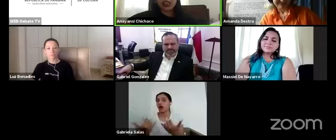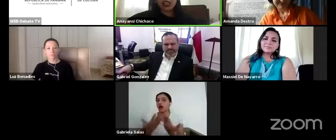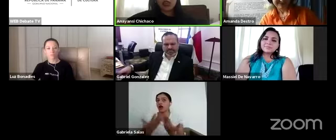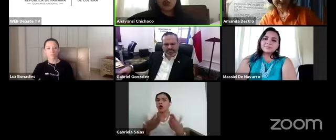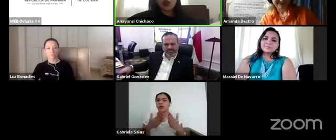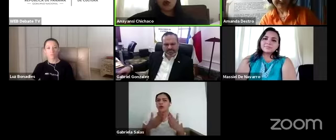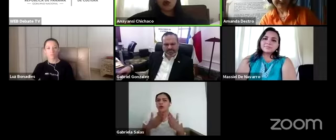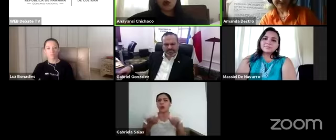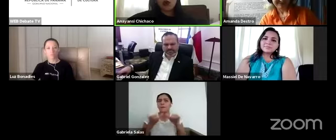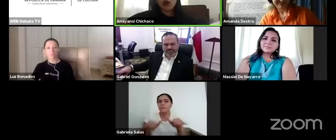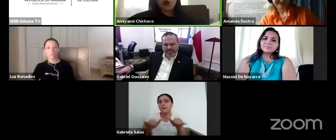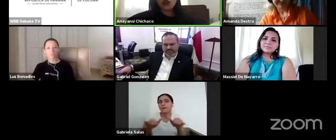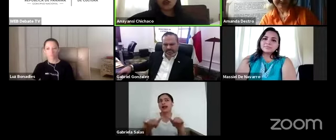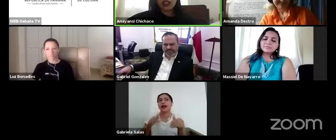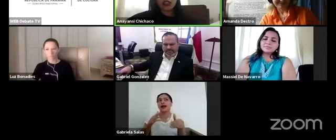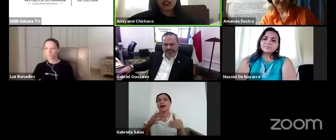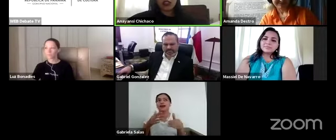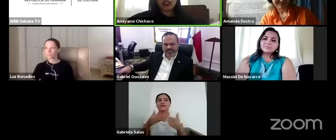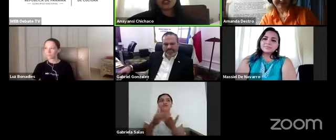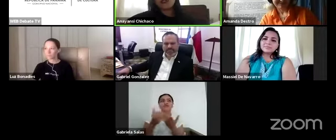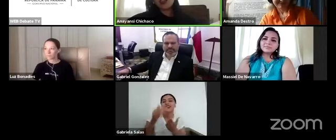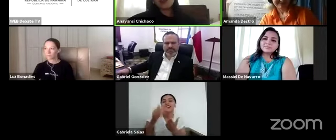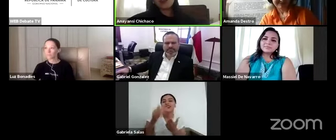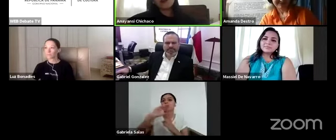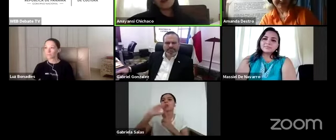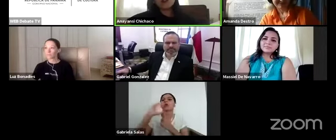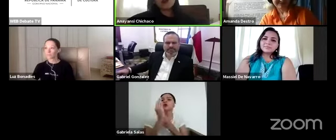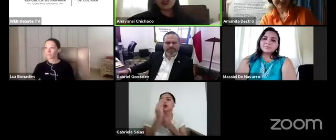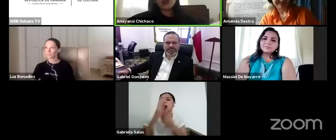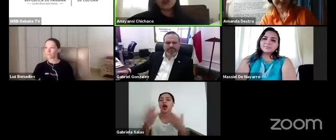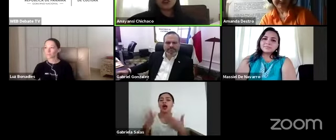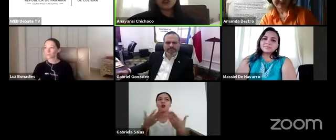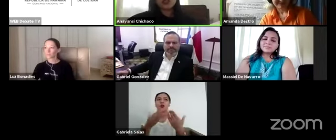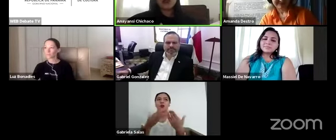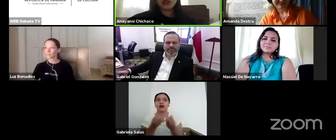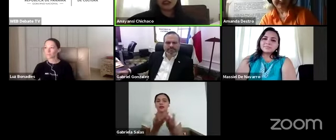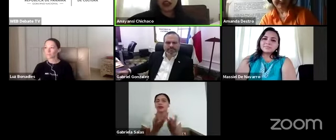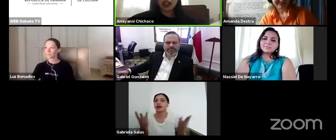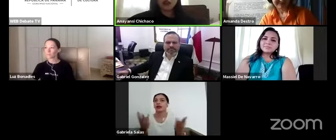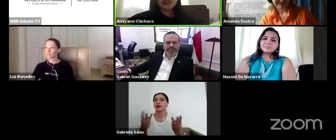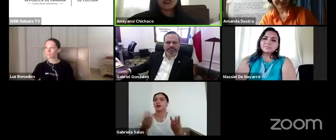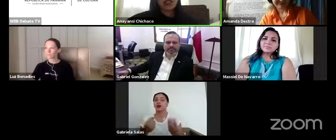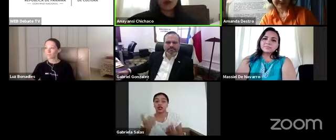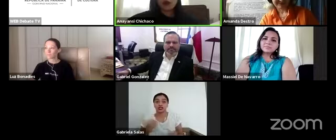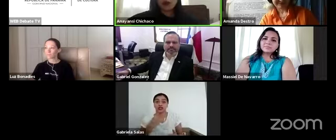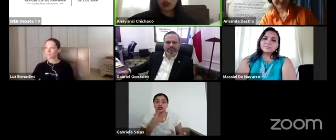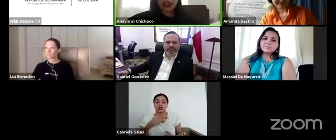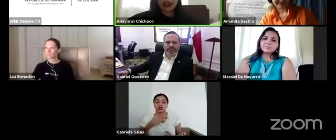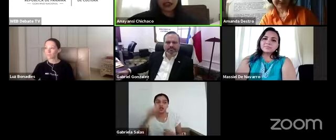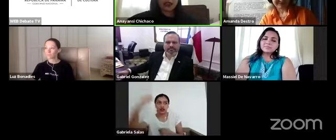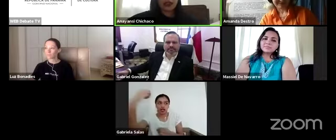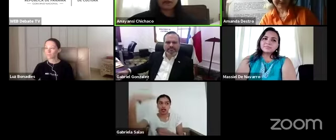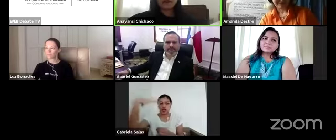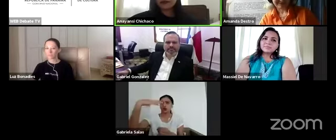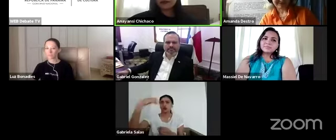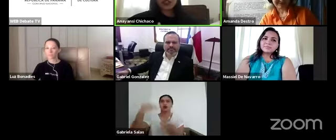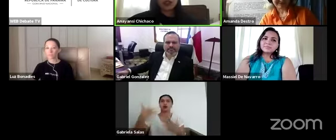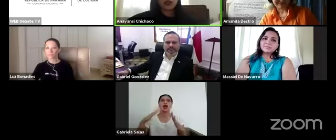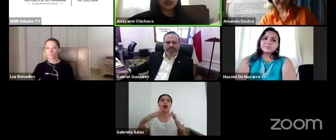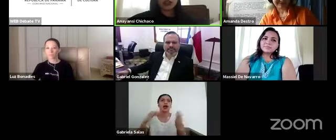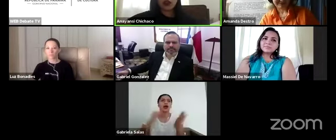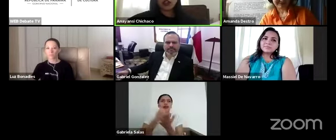cultural cómo estos contenidos que si bien lo menciona Luz se han investigado se han involucrado a la academia